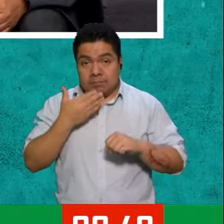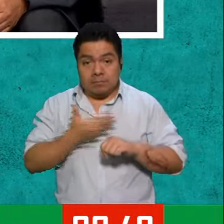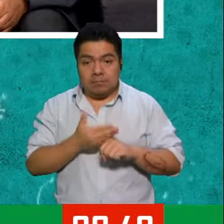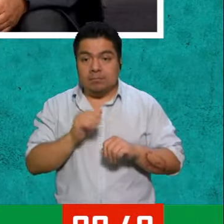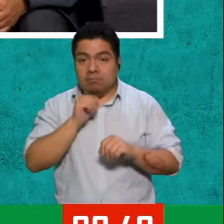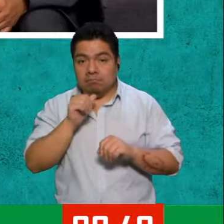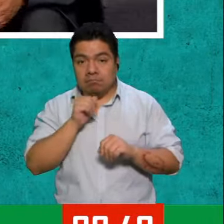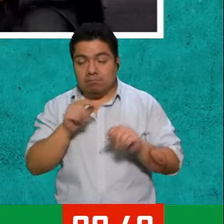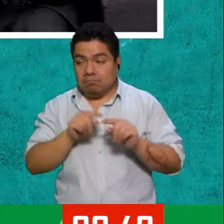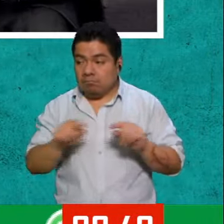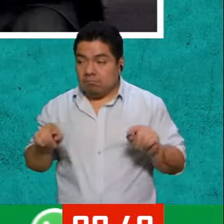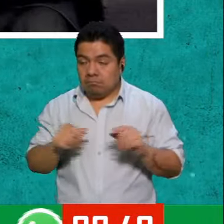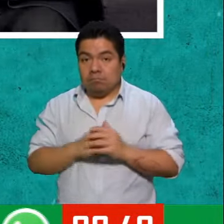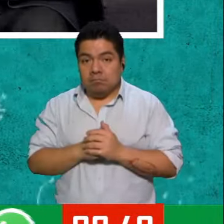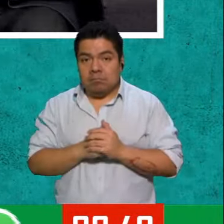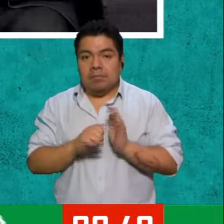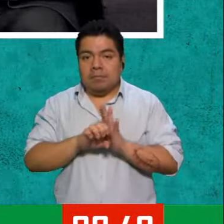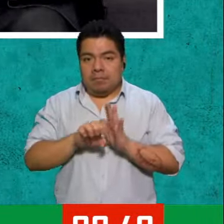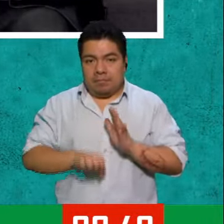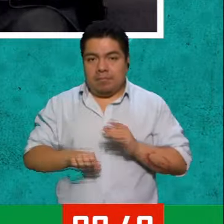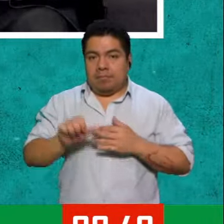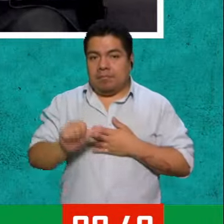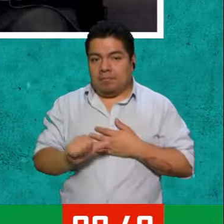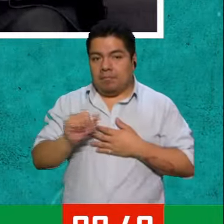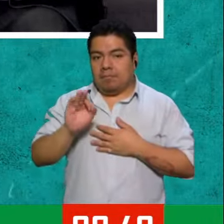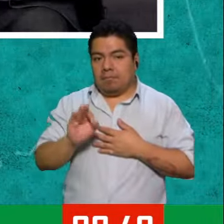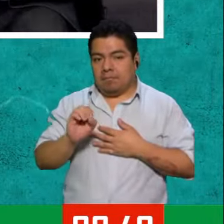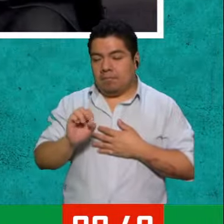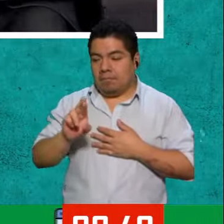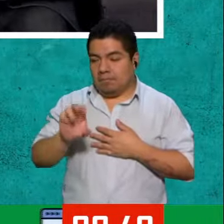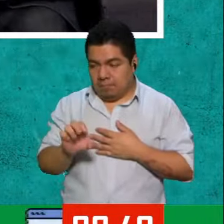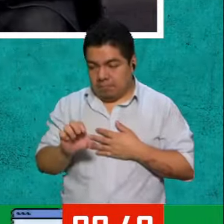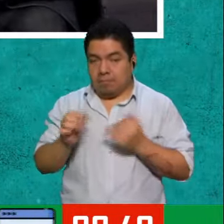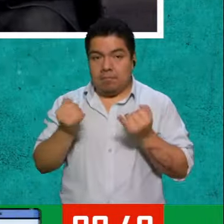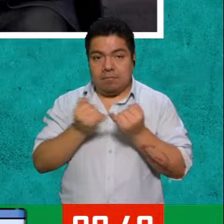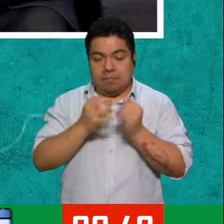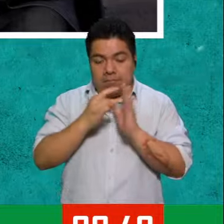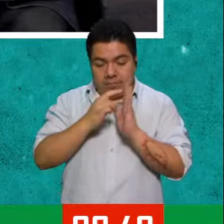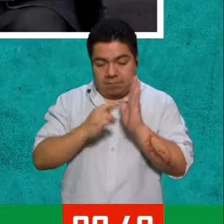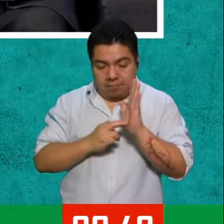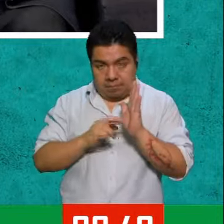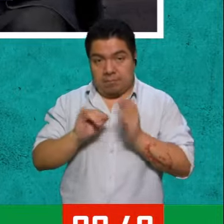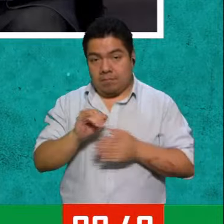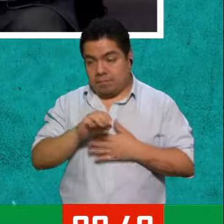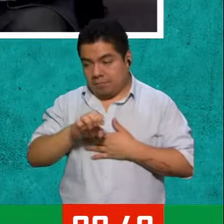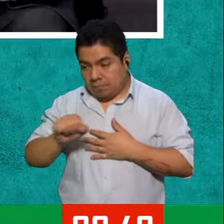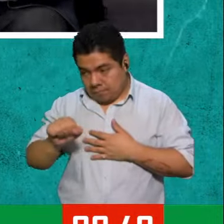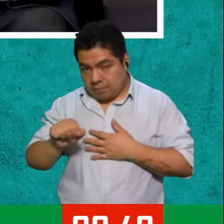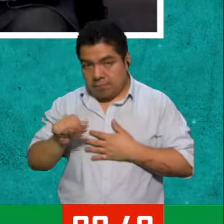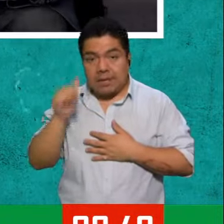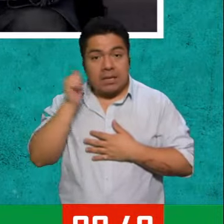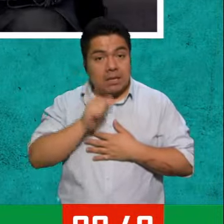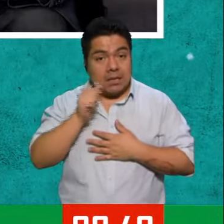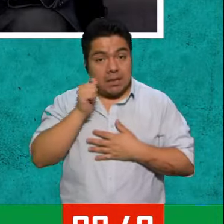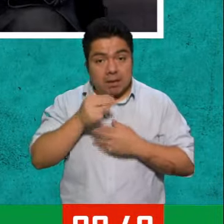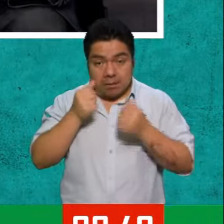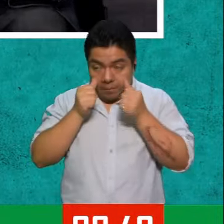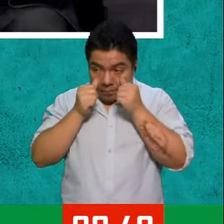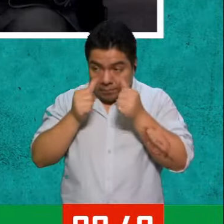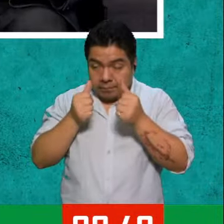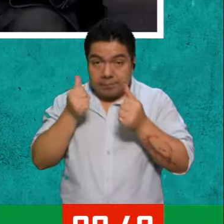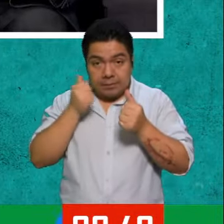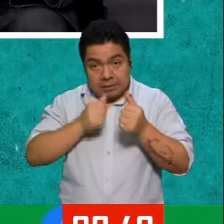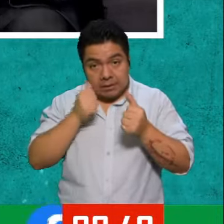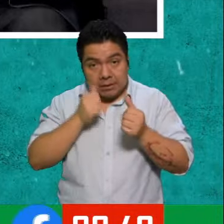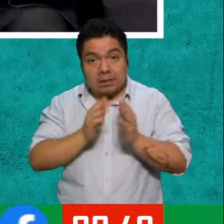vela en el entierro. Exacto. En el caso de la FORE, aplica lo mismo con las reglas del Seguro Social. Entonces, sí, siempre hay que estar muy pendientes de todo eso,